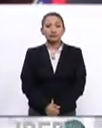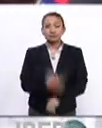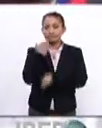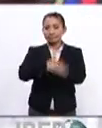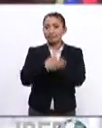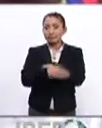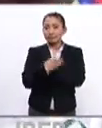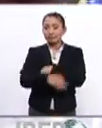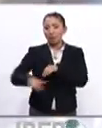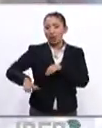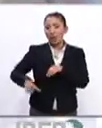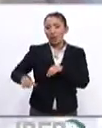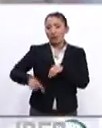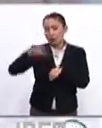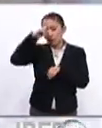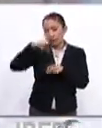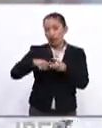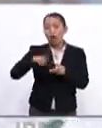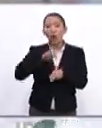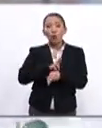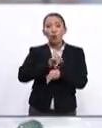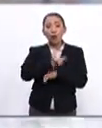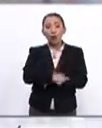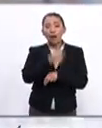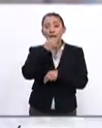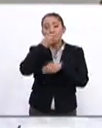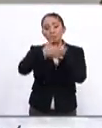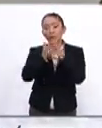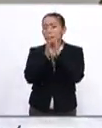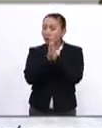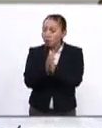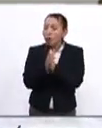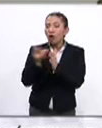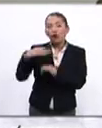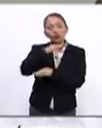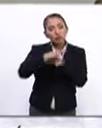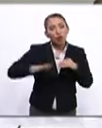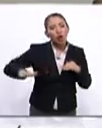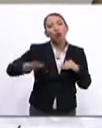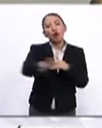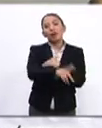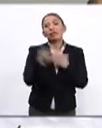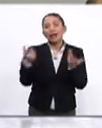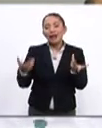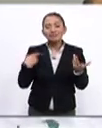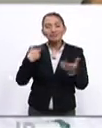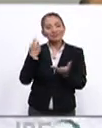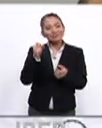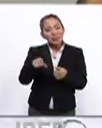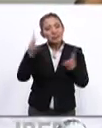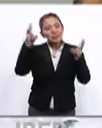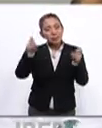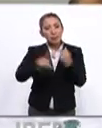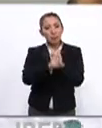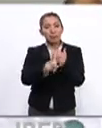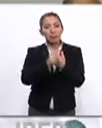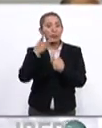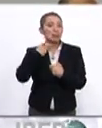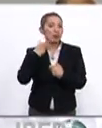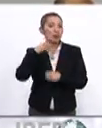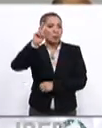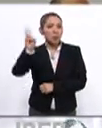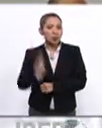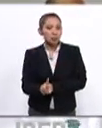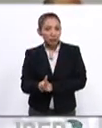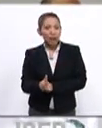Mientras tanto, los gobiernos de México y Uruguay hicieron un llamado conjunto a todas las partes involucradas en la crisis política de